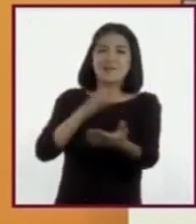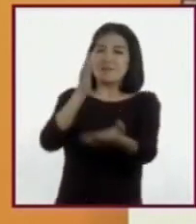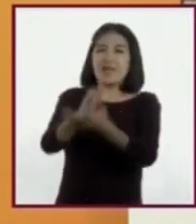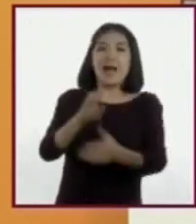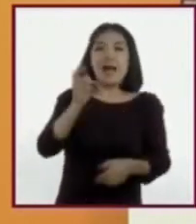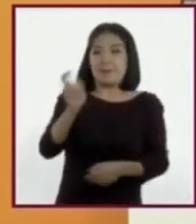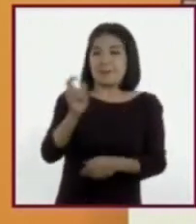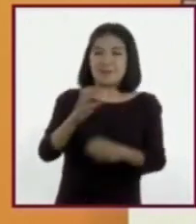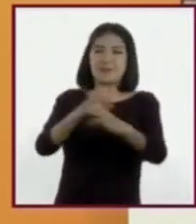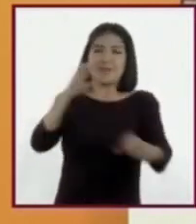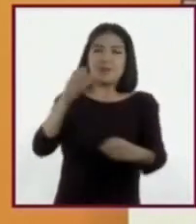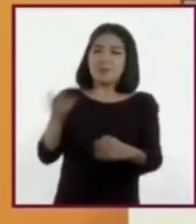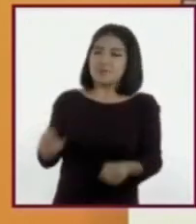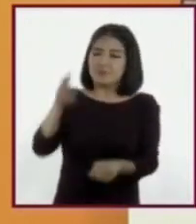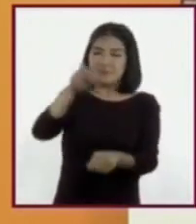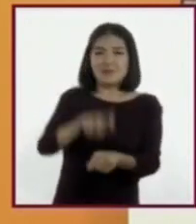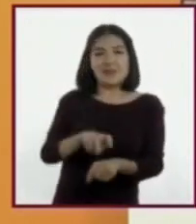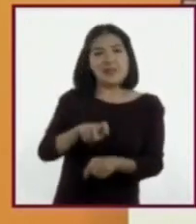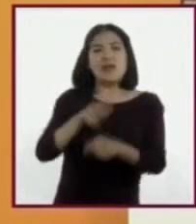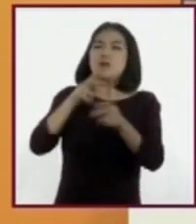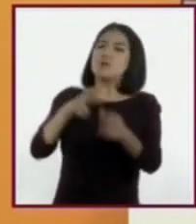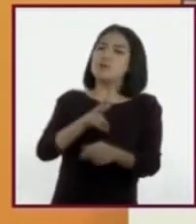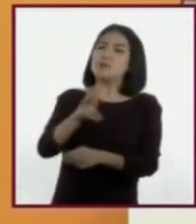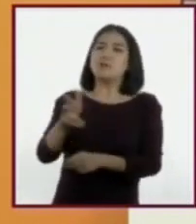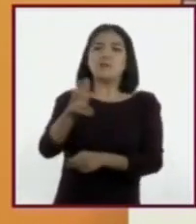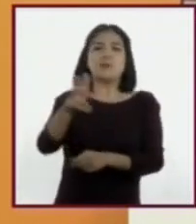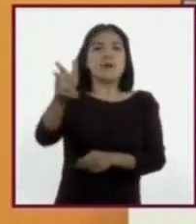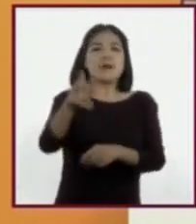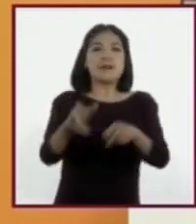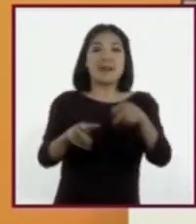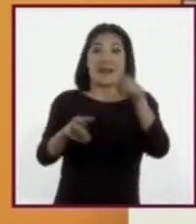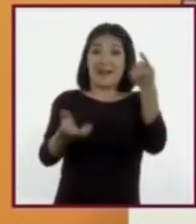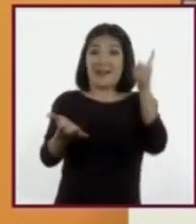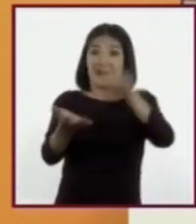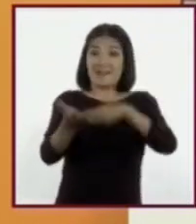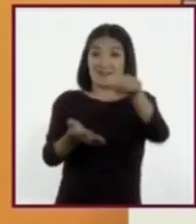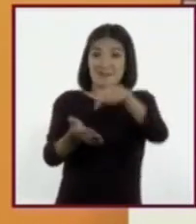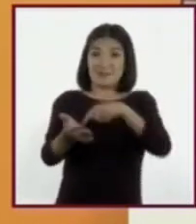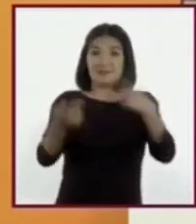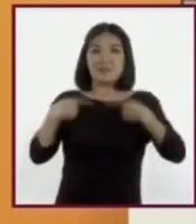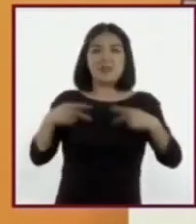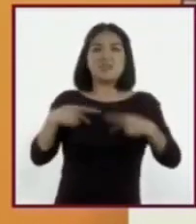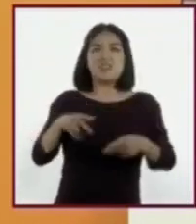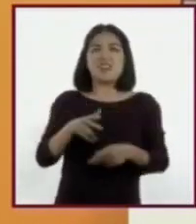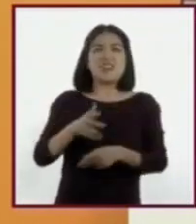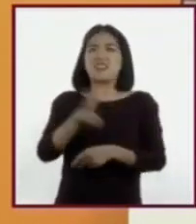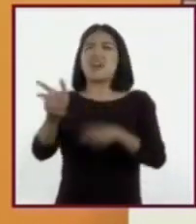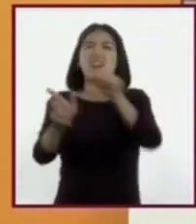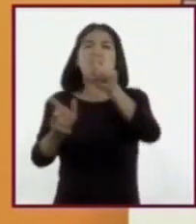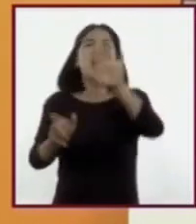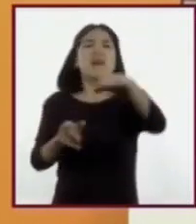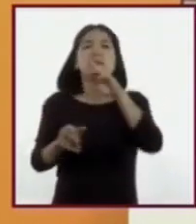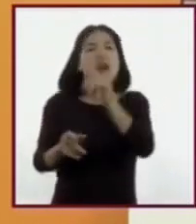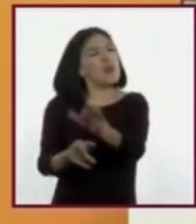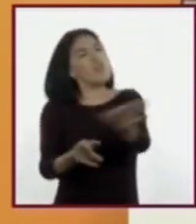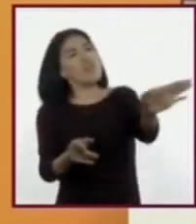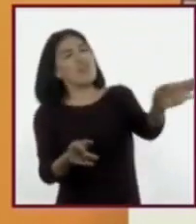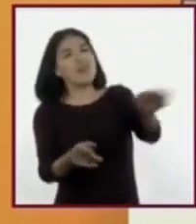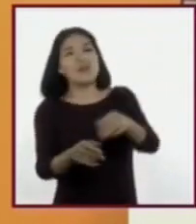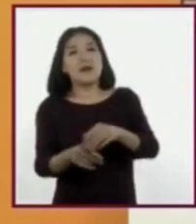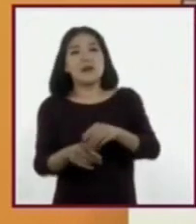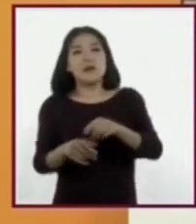indicado, pero en el camino los demás pasajeros le piden al chofer que cambie de rumbo. ¿Qué harían? ¿Siguen adelante?